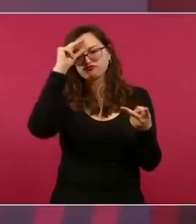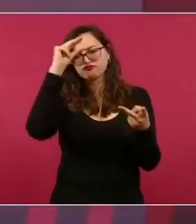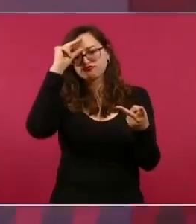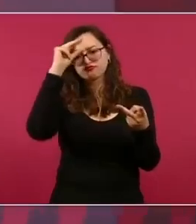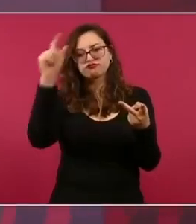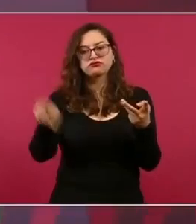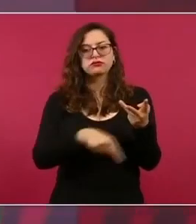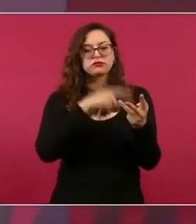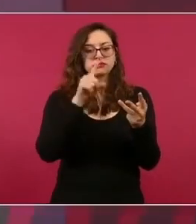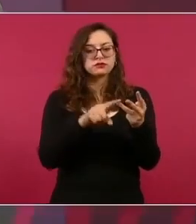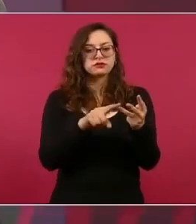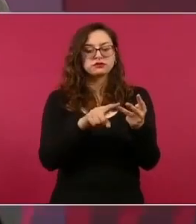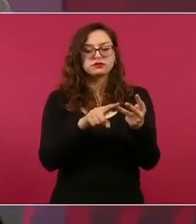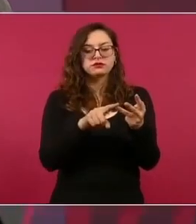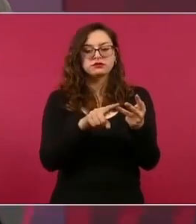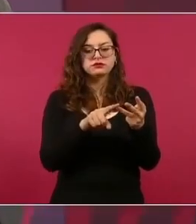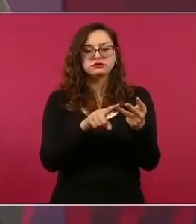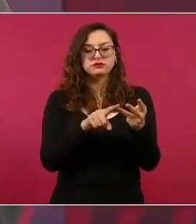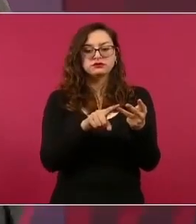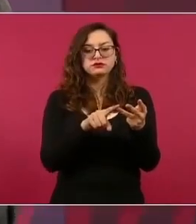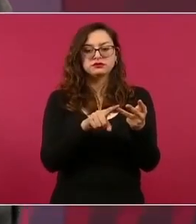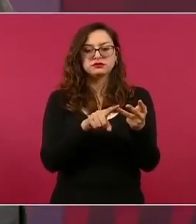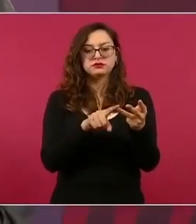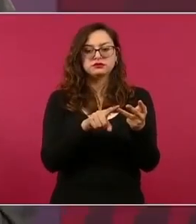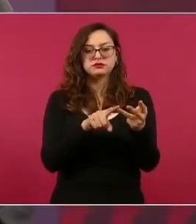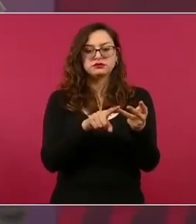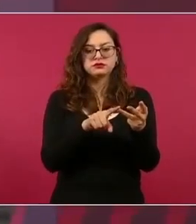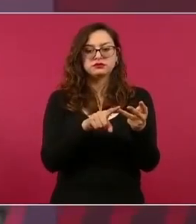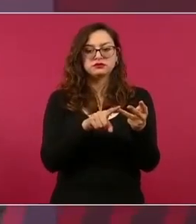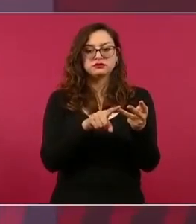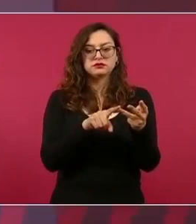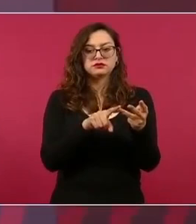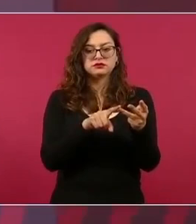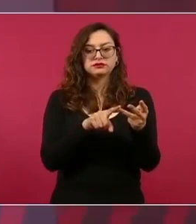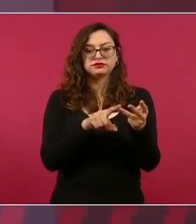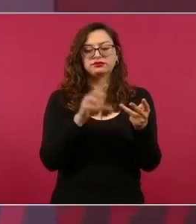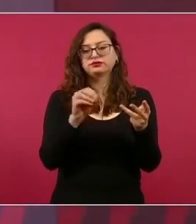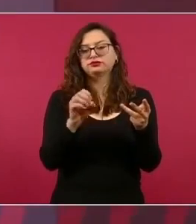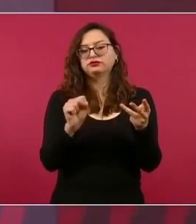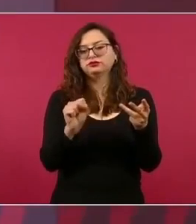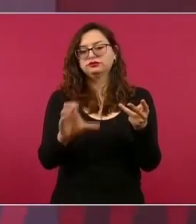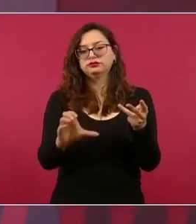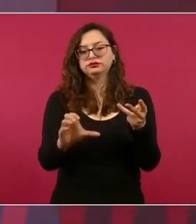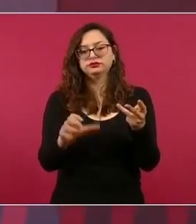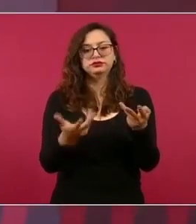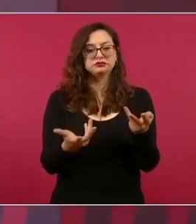a miembros de la llamada sociedad civil,